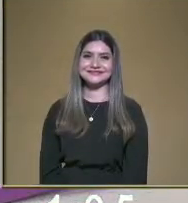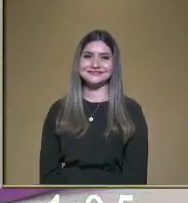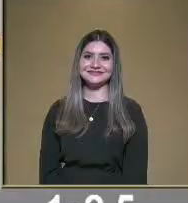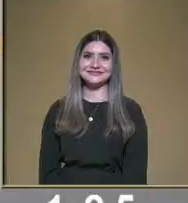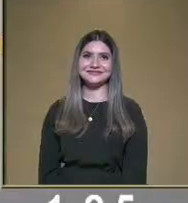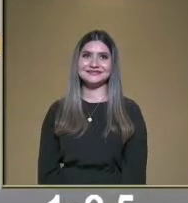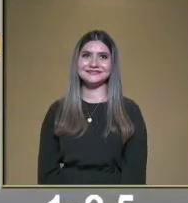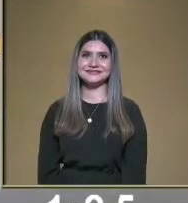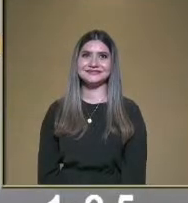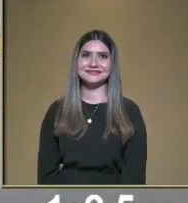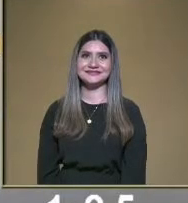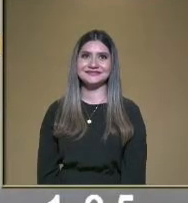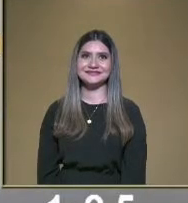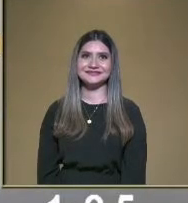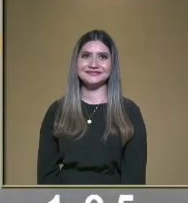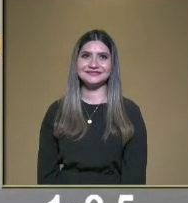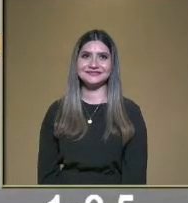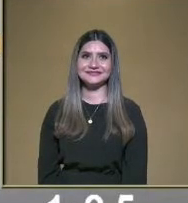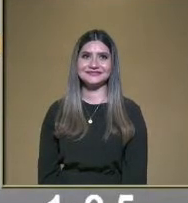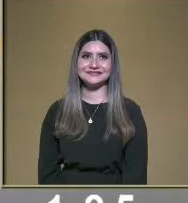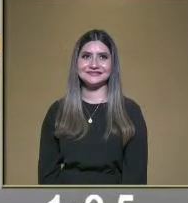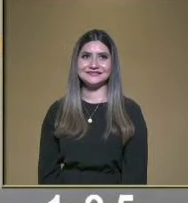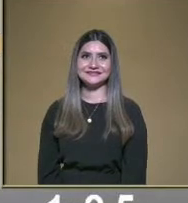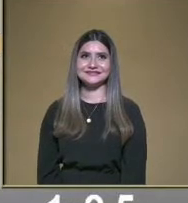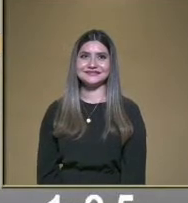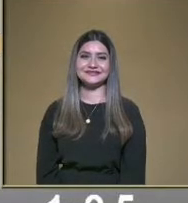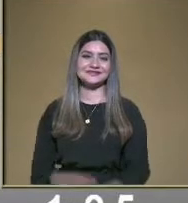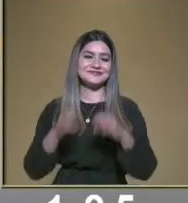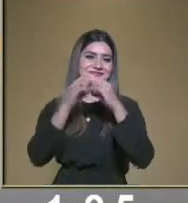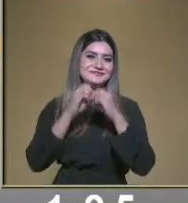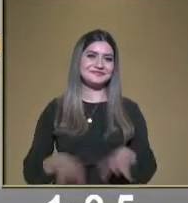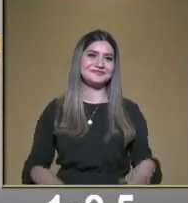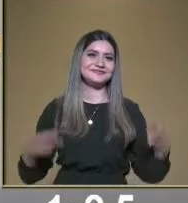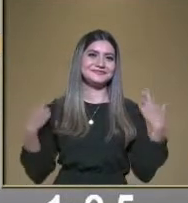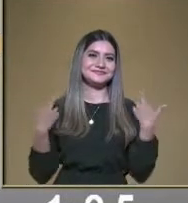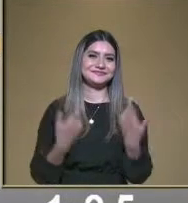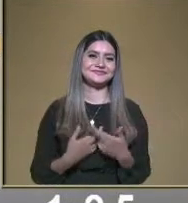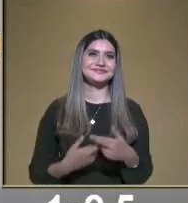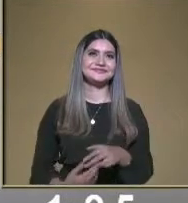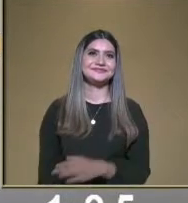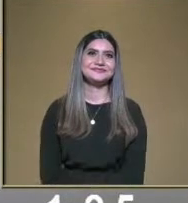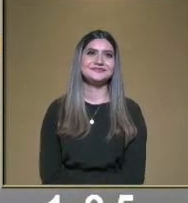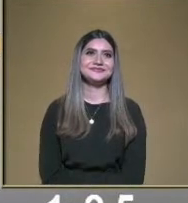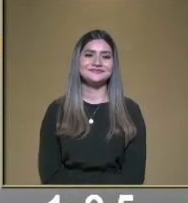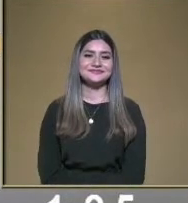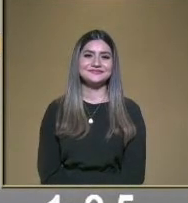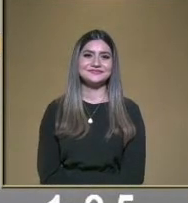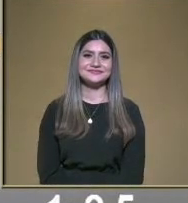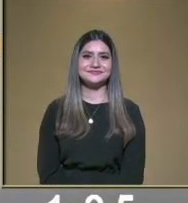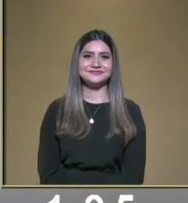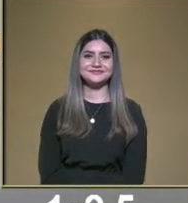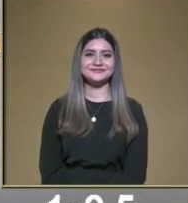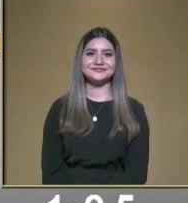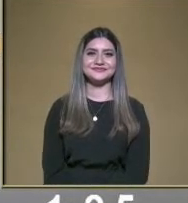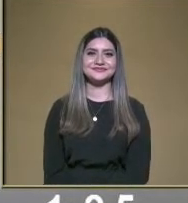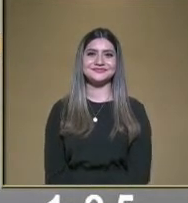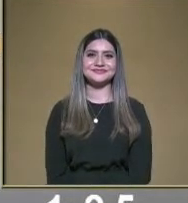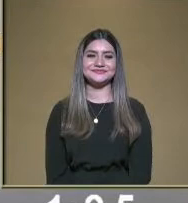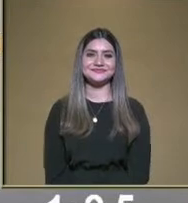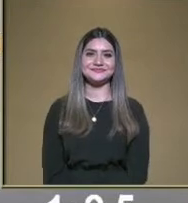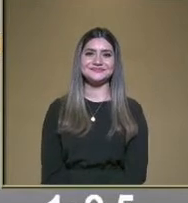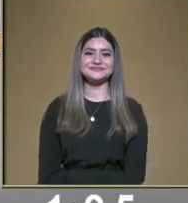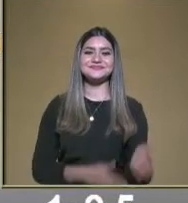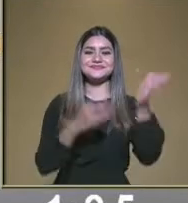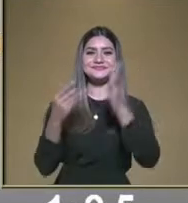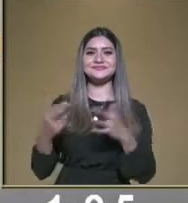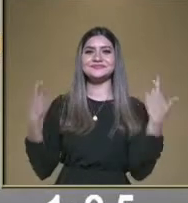ay, ¿qué pasó, maestra Berenice? Tenía que pisar el cuadro, ¿verdad? no, no lo pisé. la ficha. Sí, vamos. sigue el turno